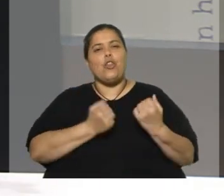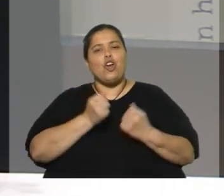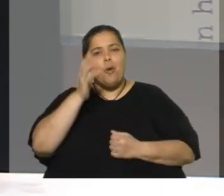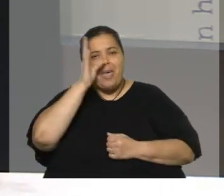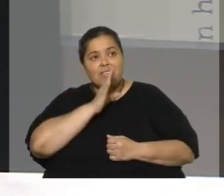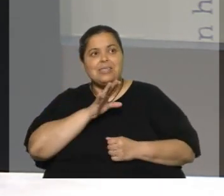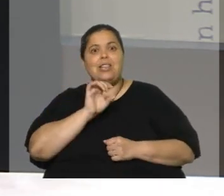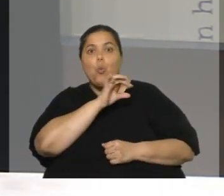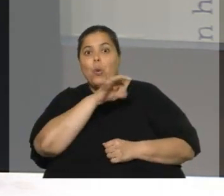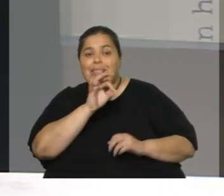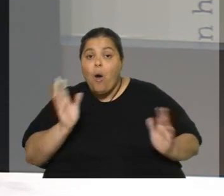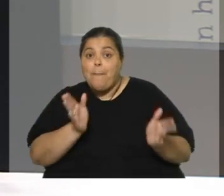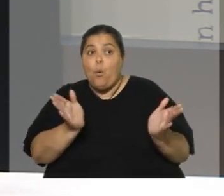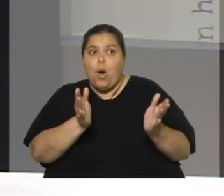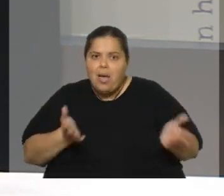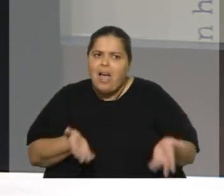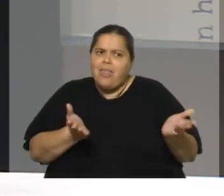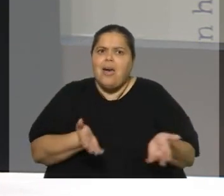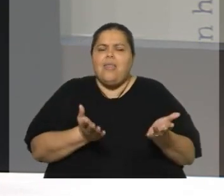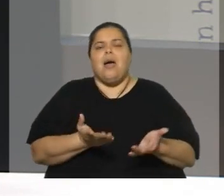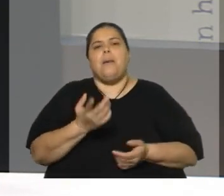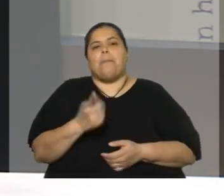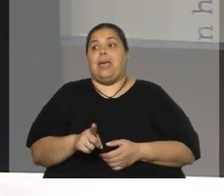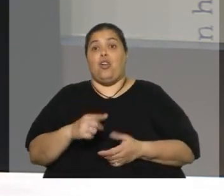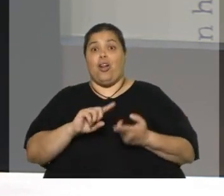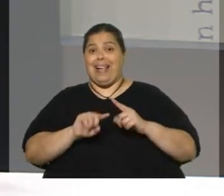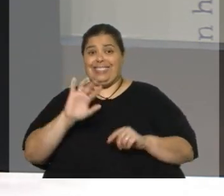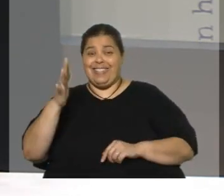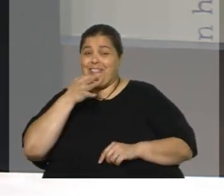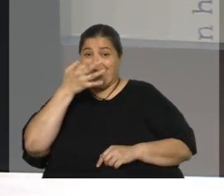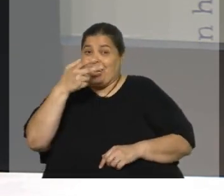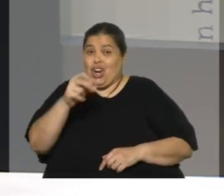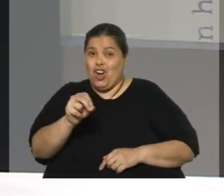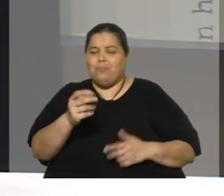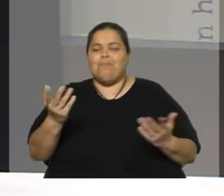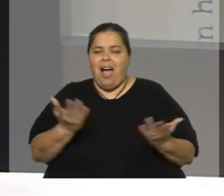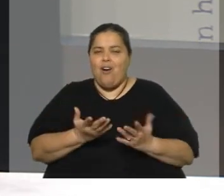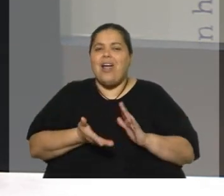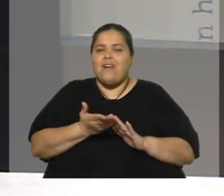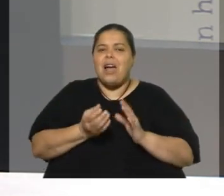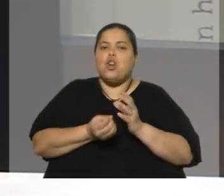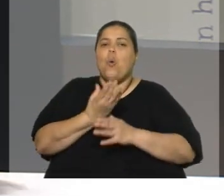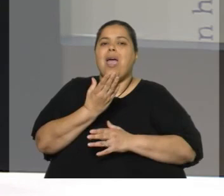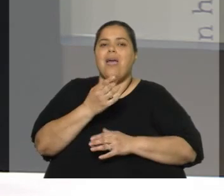estaba empujando esto, Pablo Ovede, pero desde la cancillería decían que no. Hay que ver ahora quiénes son los nuevos